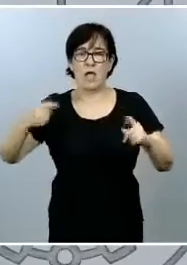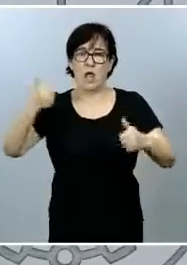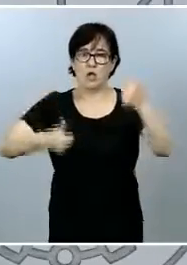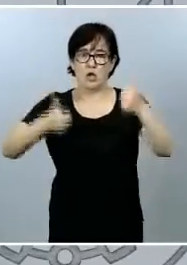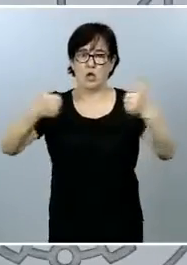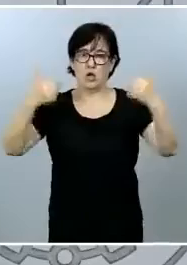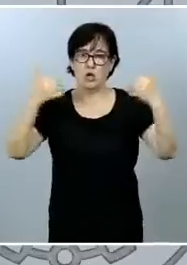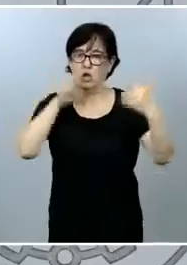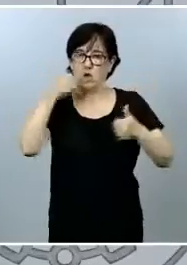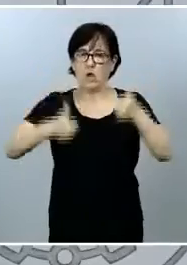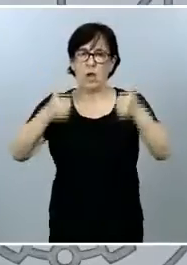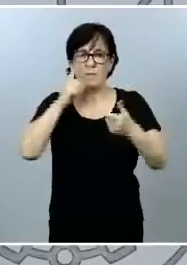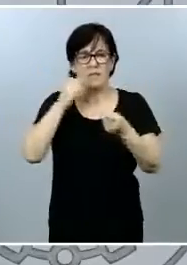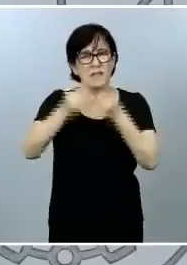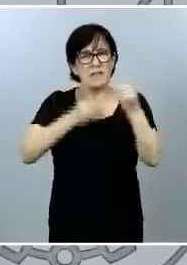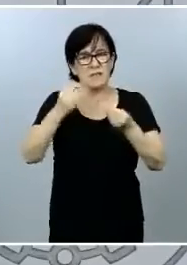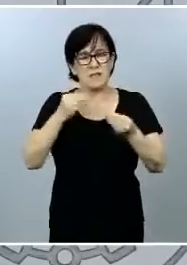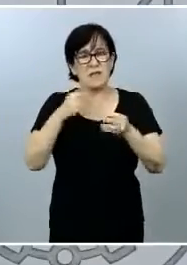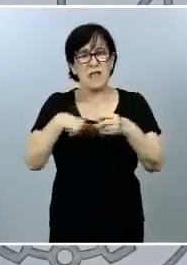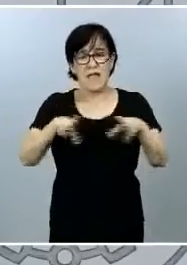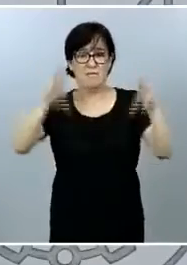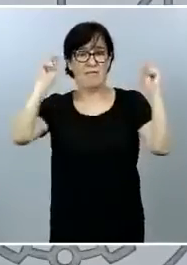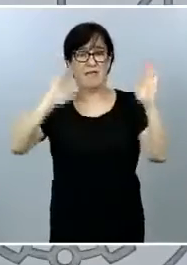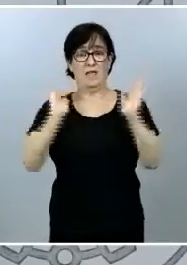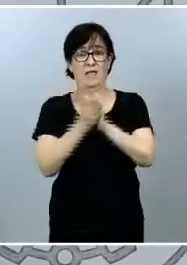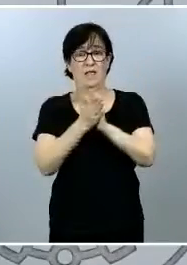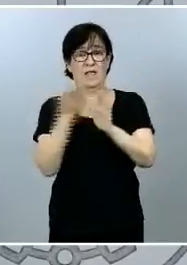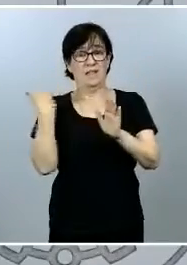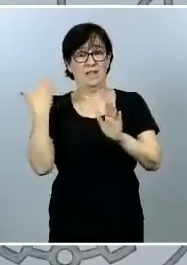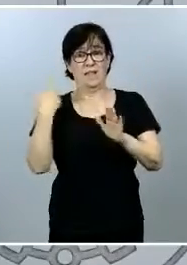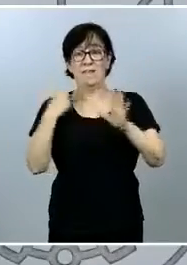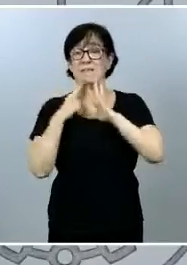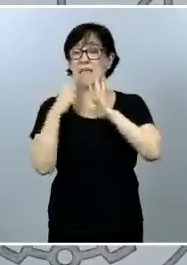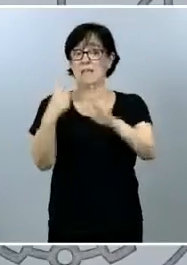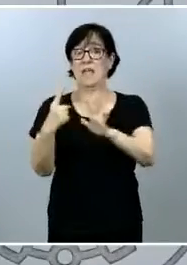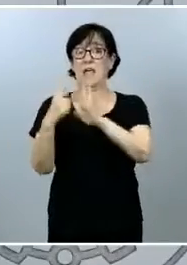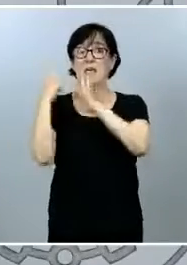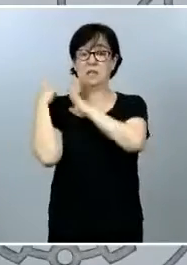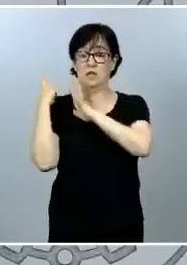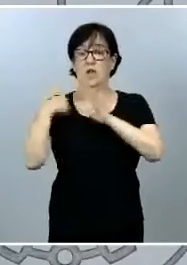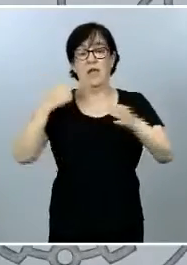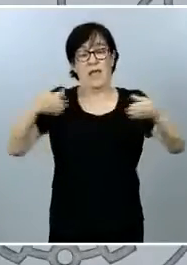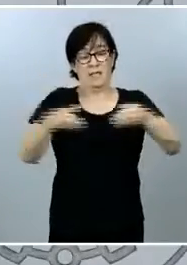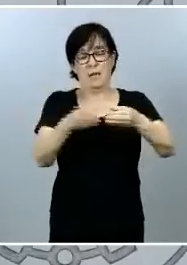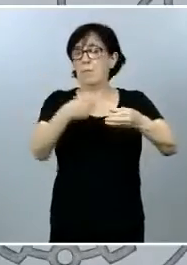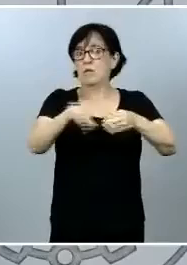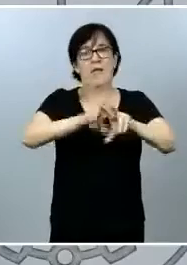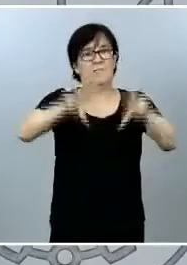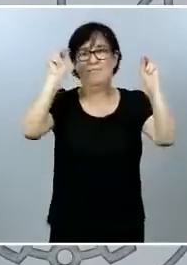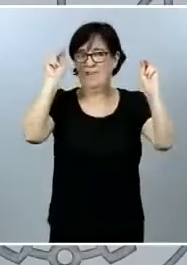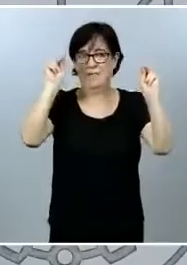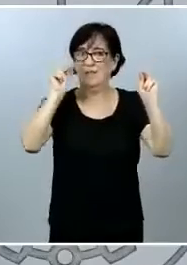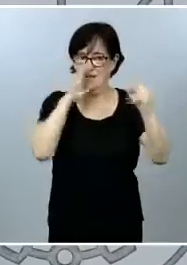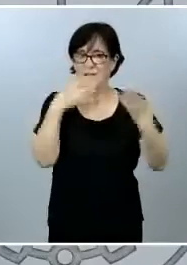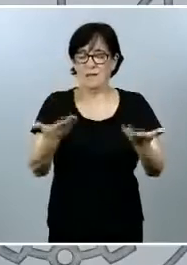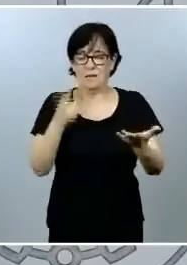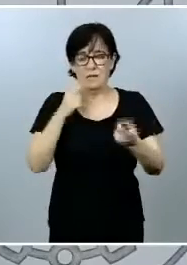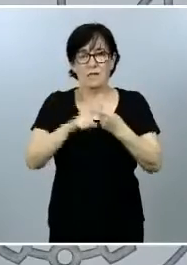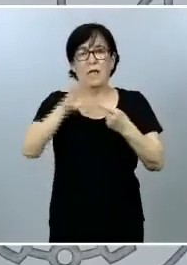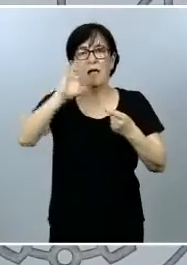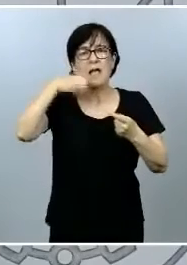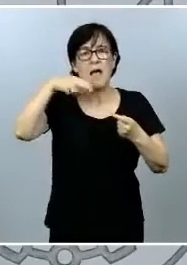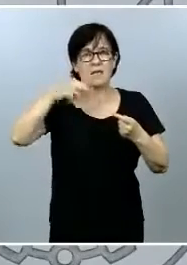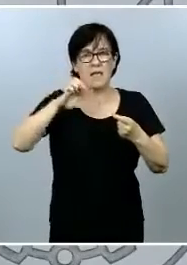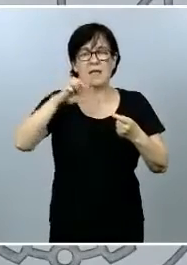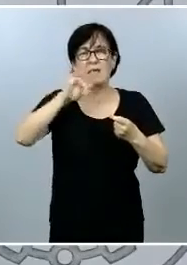produce tras haber vencido el mandato de seis años del anterior equipo. Se trata de Cani Fernández como